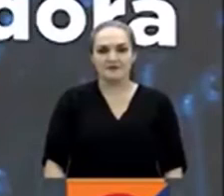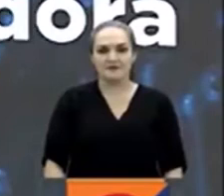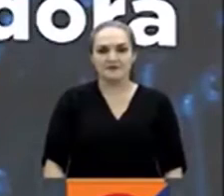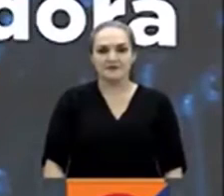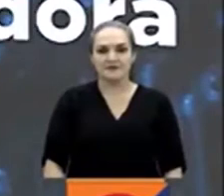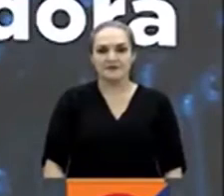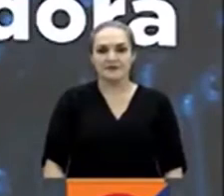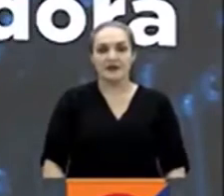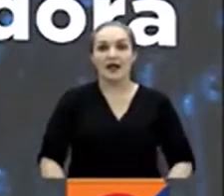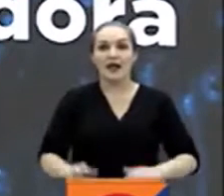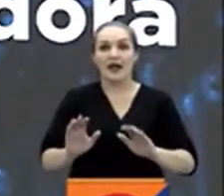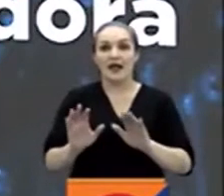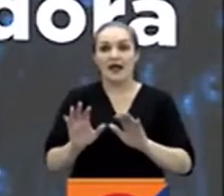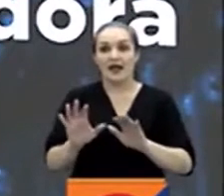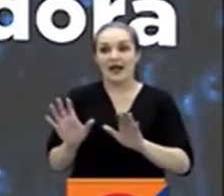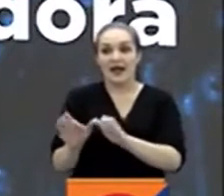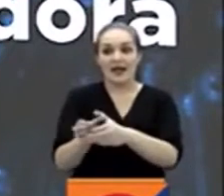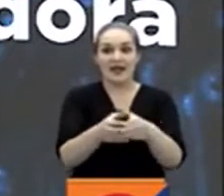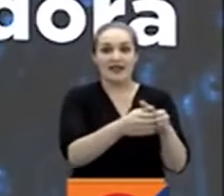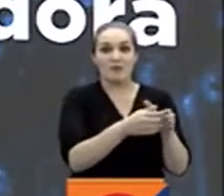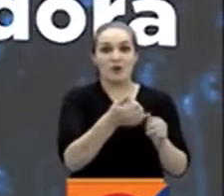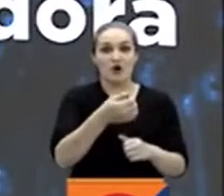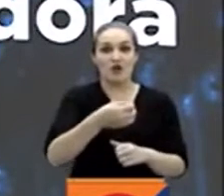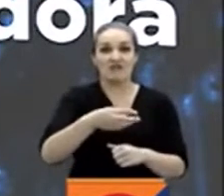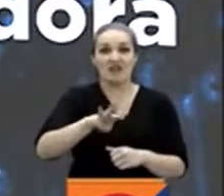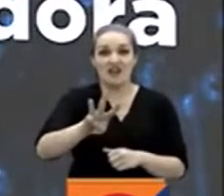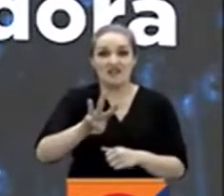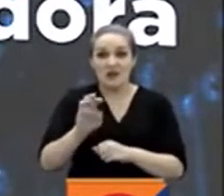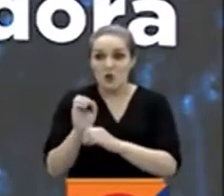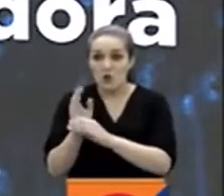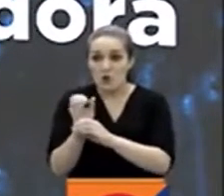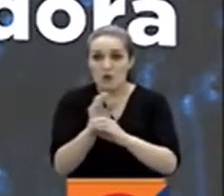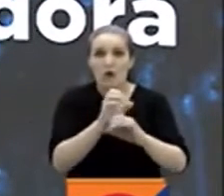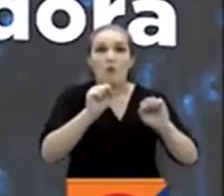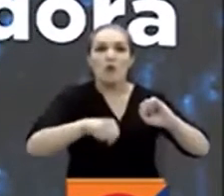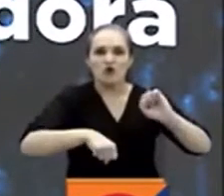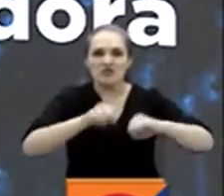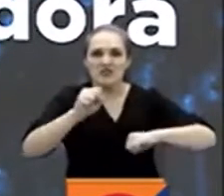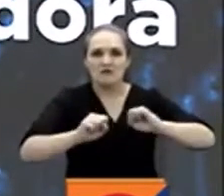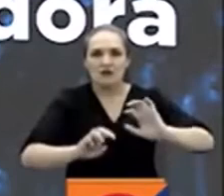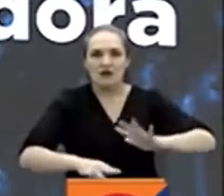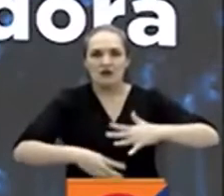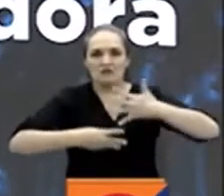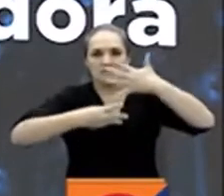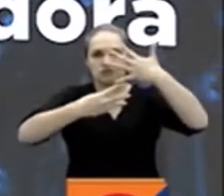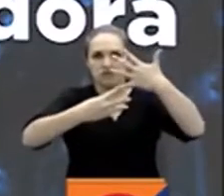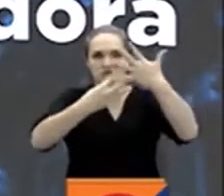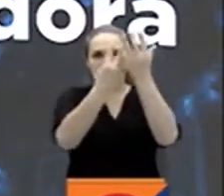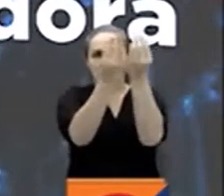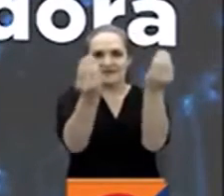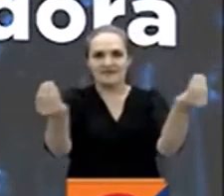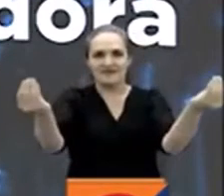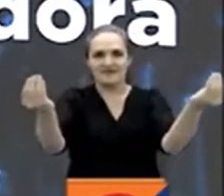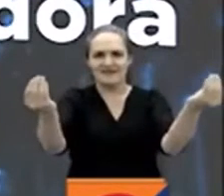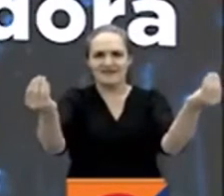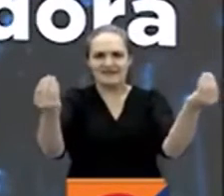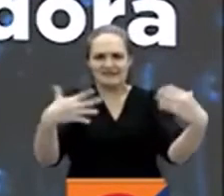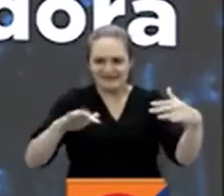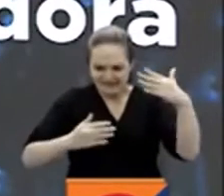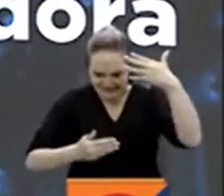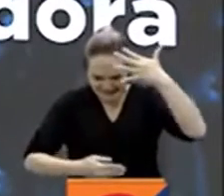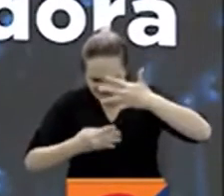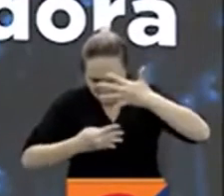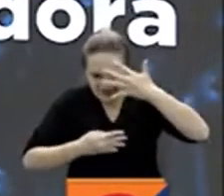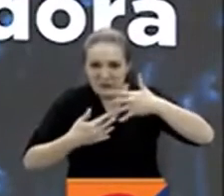Trece equipos tienen opción de clasificar a los cuadrangulares de la liga colombiana. Este será un fin de semana clave para quienes están más cerca. Hay